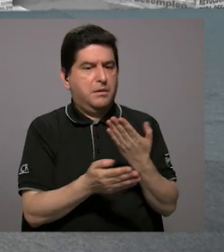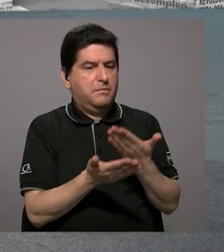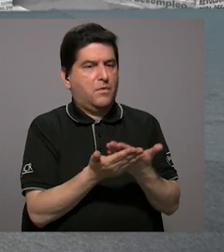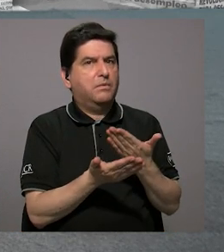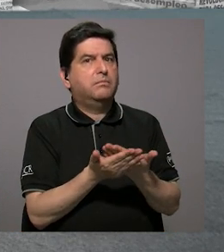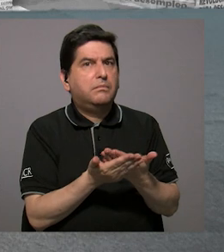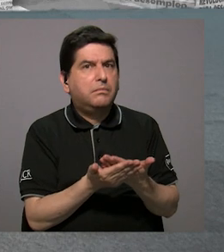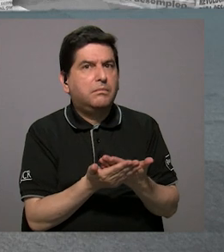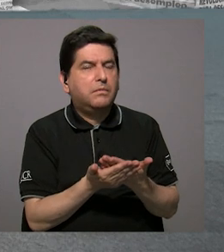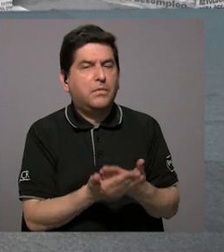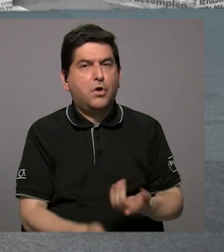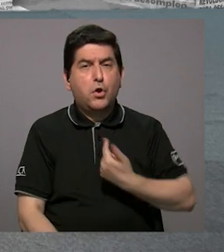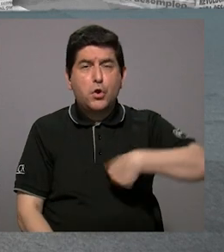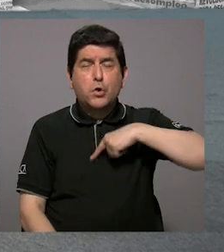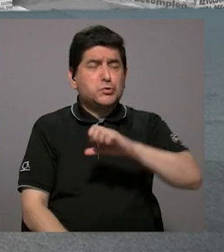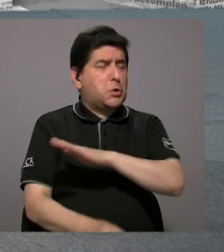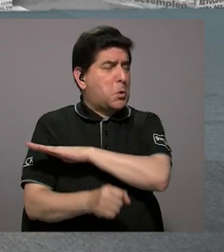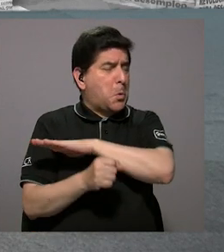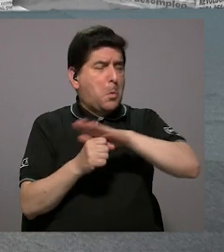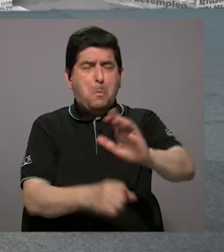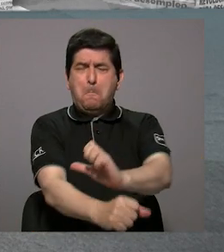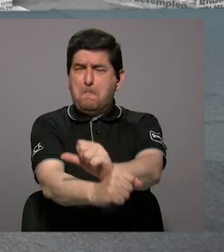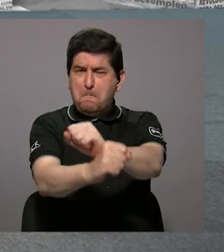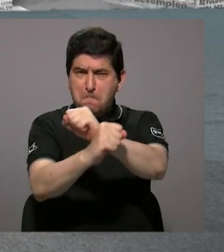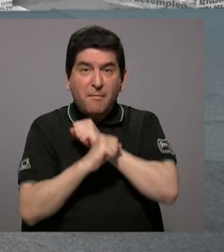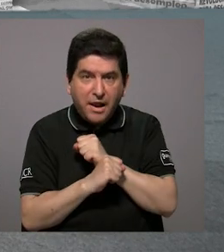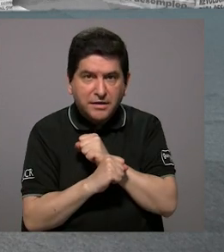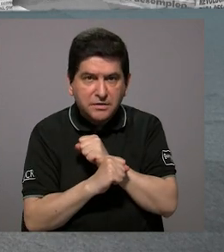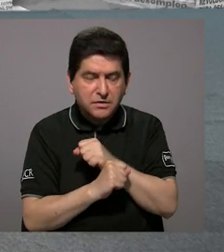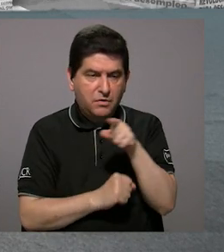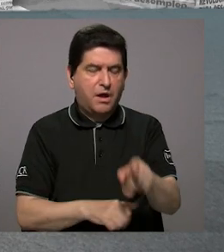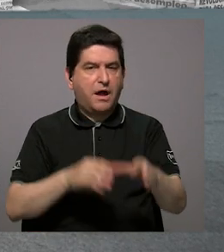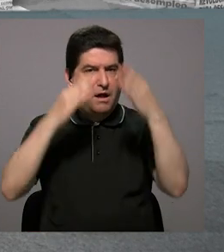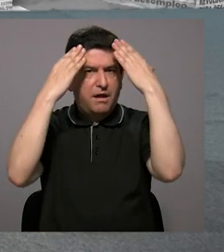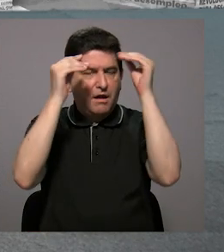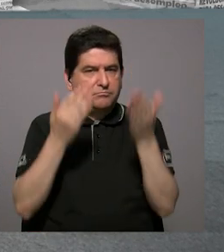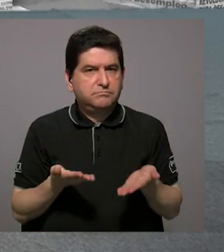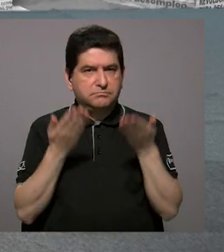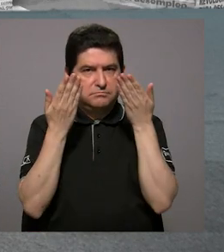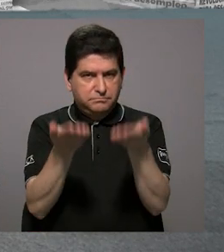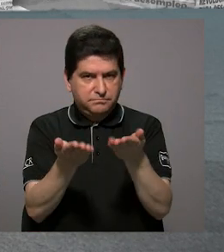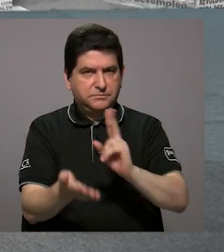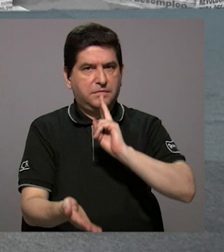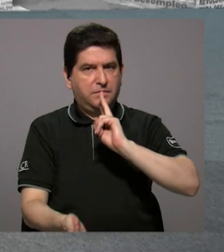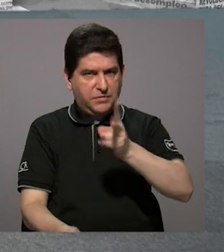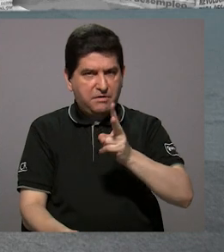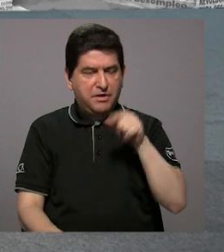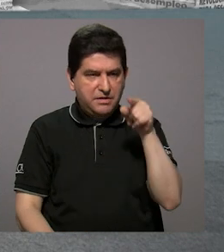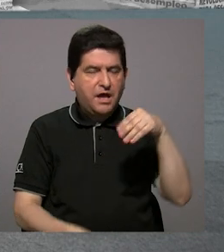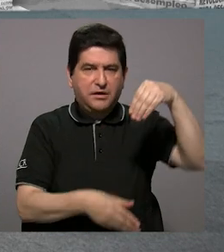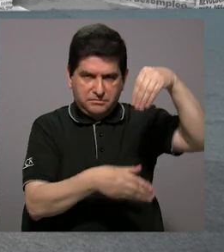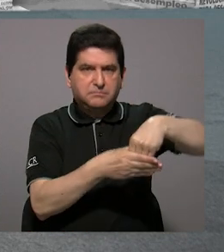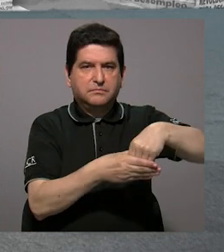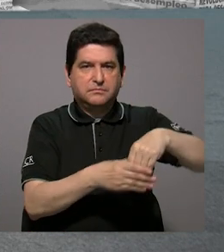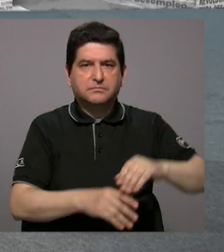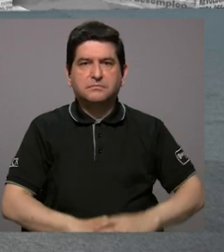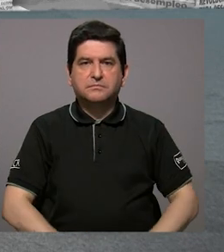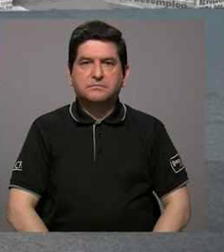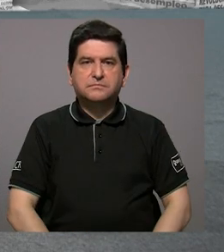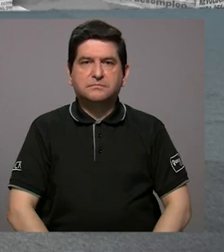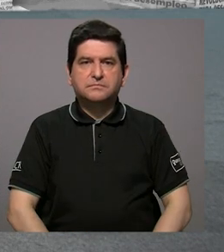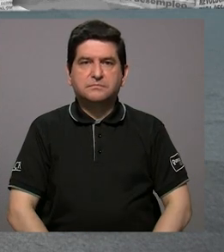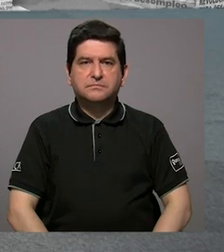muestras teníamos que estar absolutamente seguros de lo que estábamos reportando era realmente lo que estaba ahí.